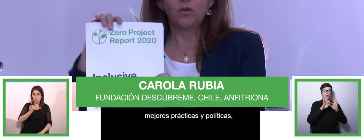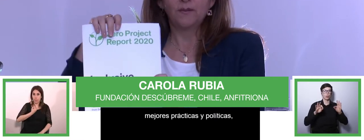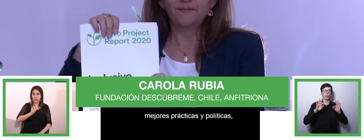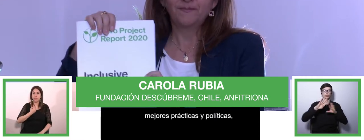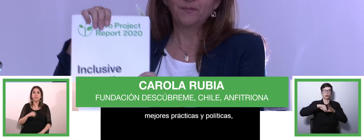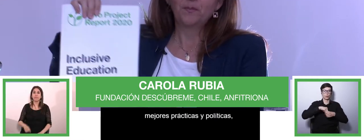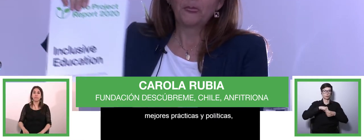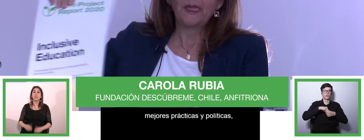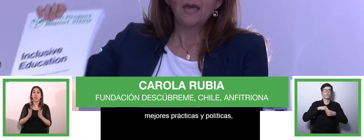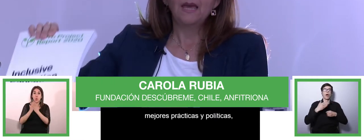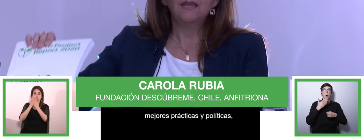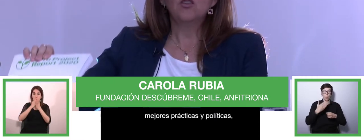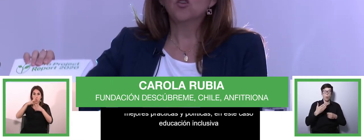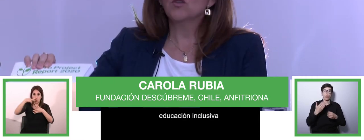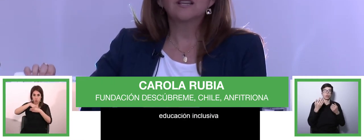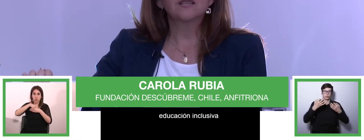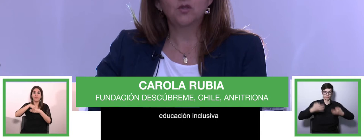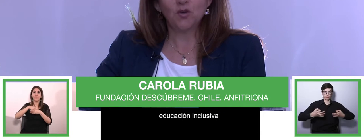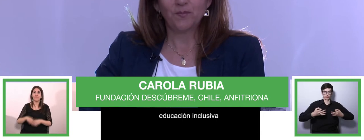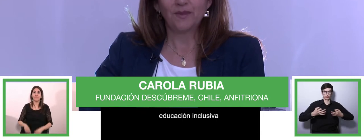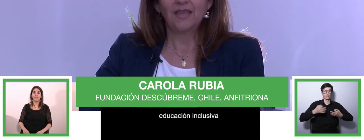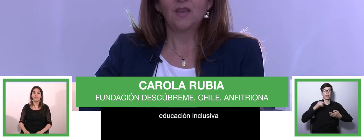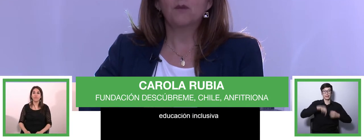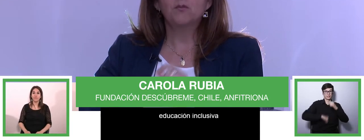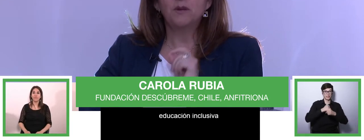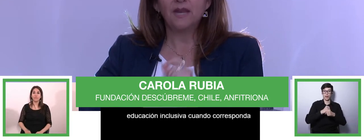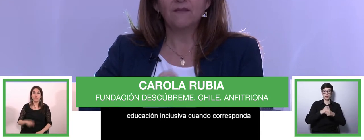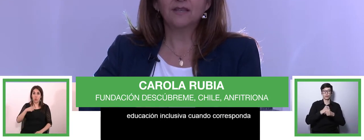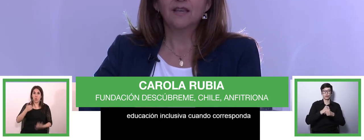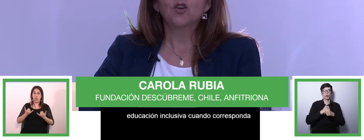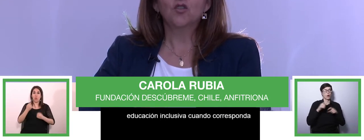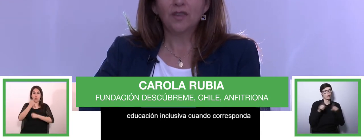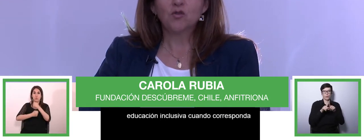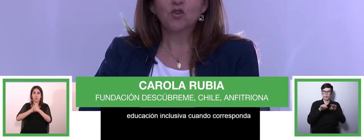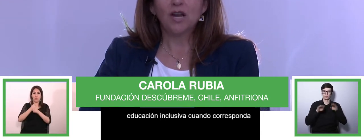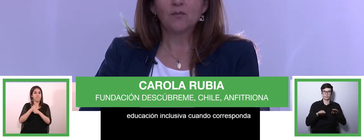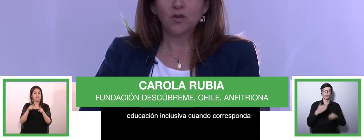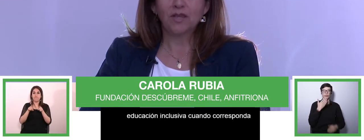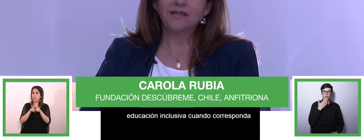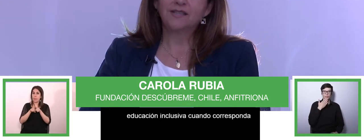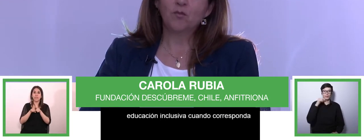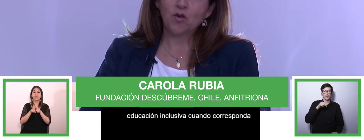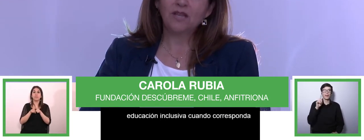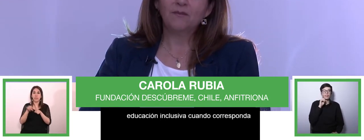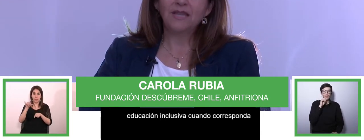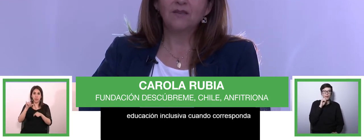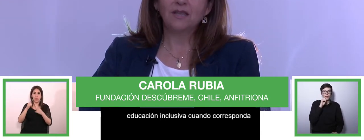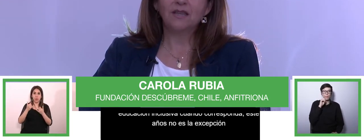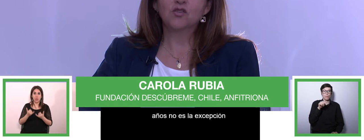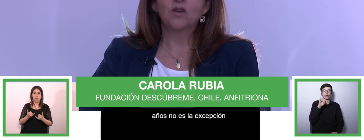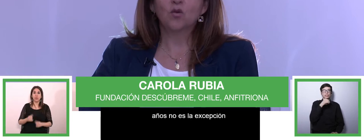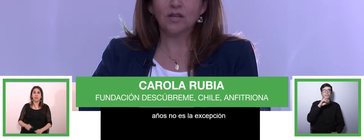corresponda. Este año no es la excepción y además por primera vez contamos con el reporte de Ciro Project